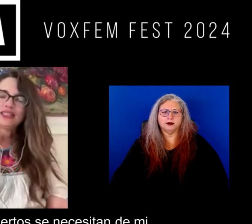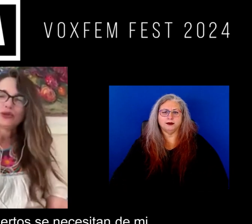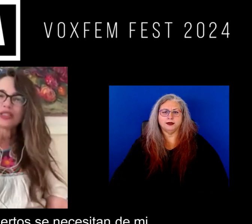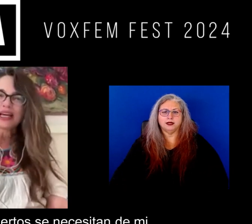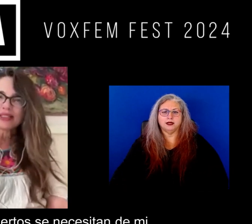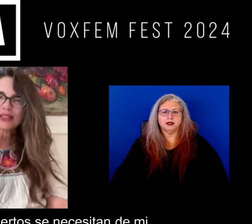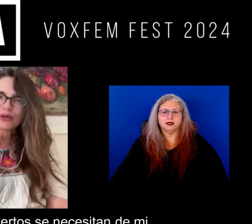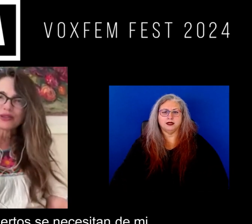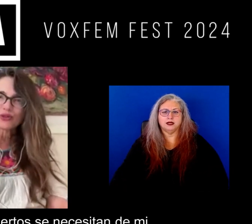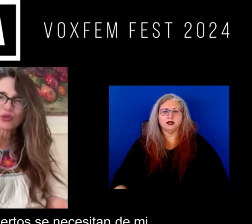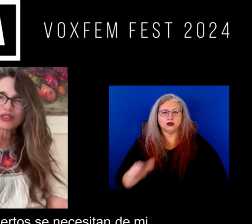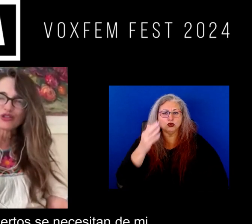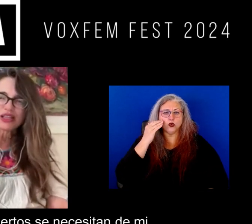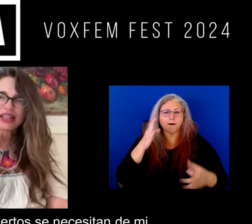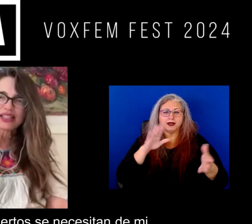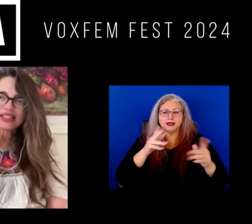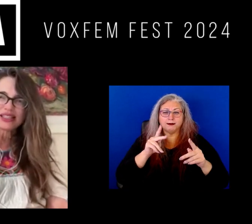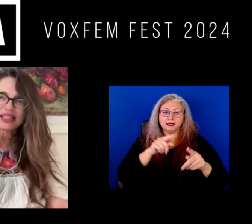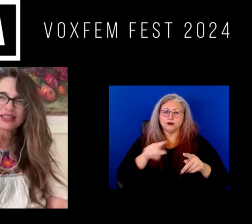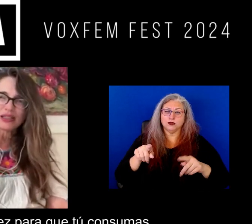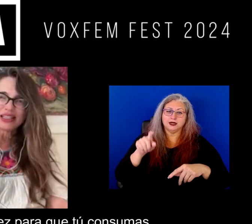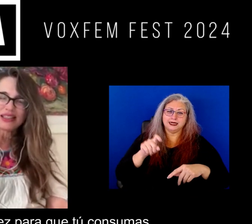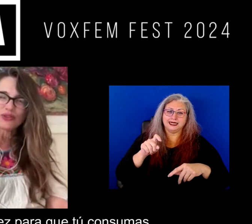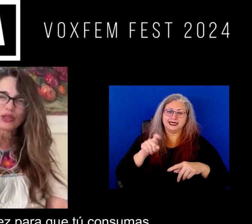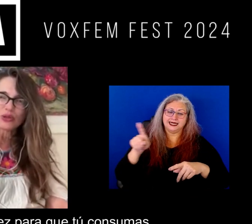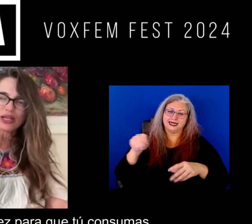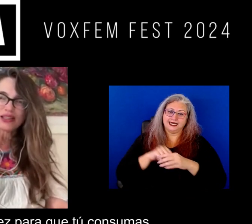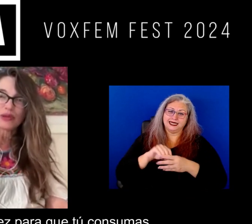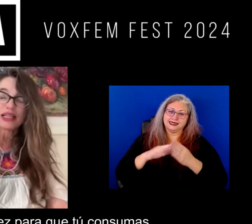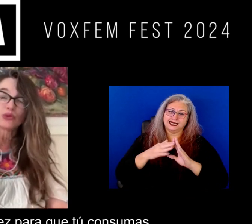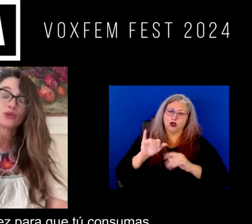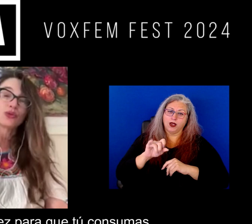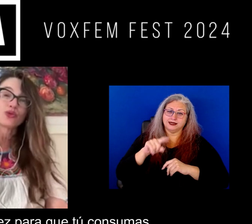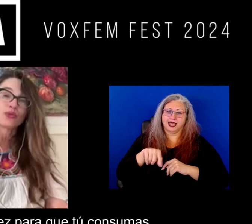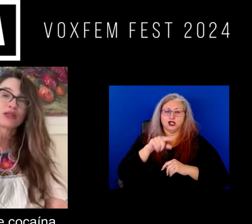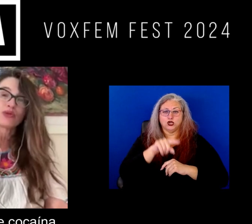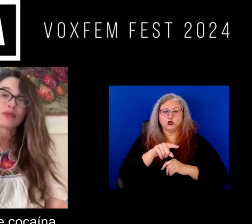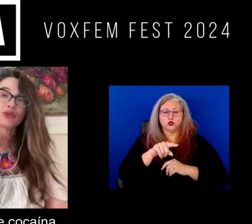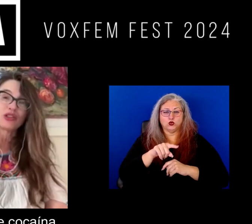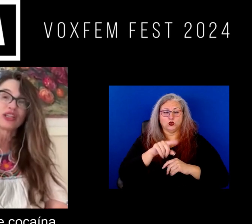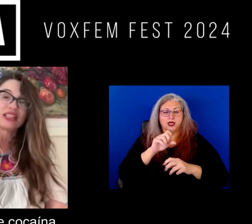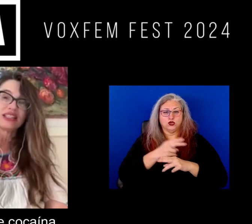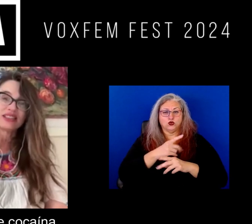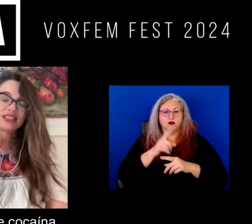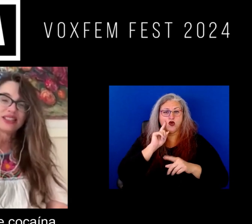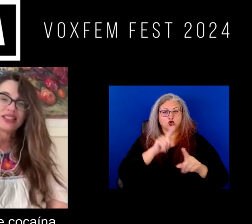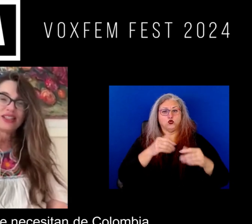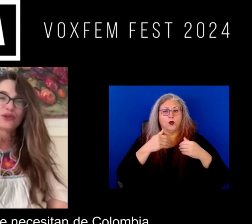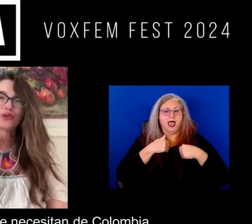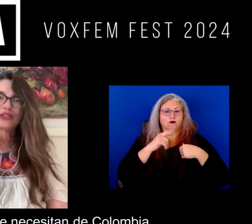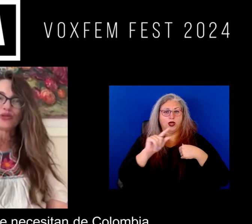tú sabes cuántos muertos se necesitan de mi querida ciudad Juárez para que tú consumas un gramo de cocaína